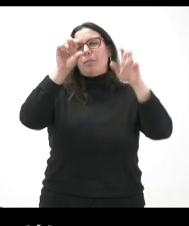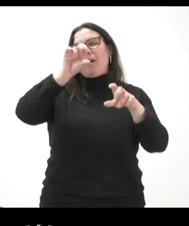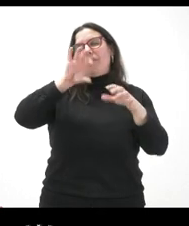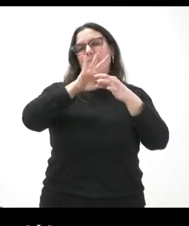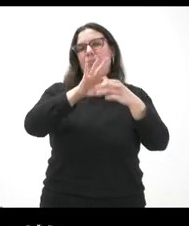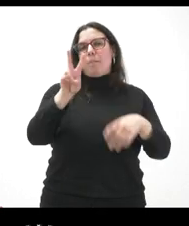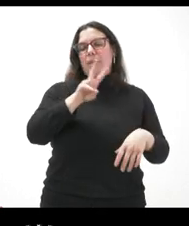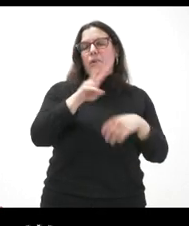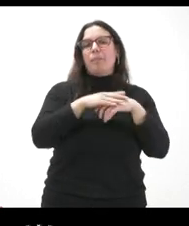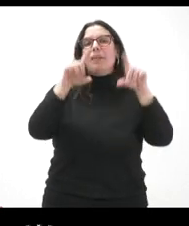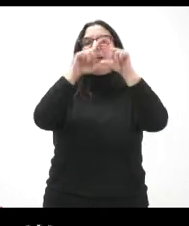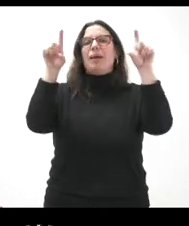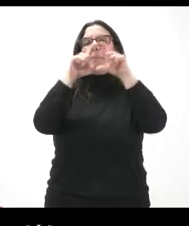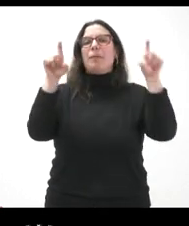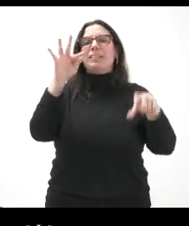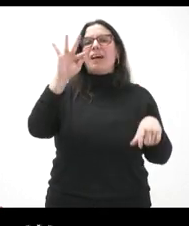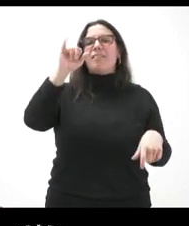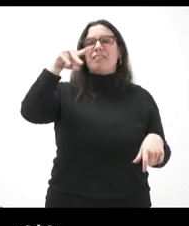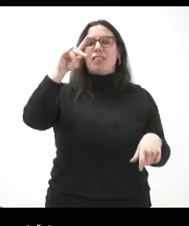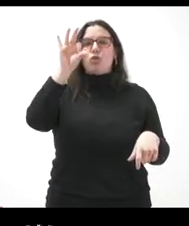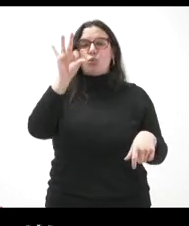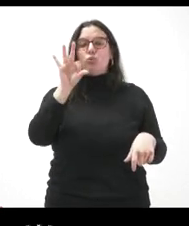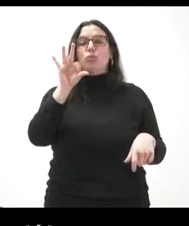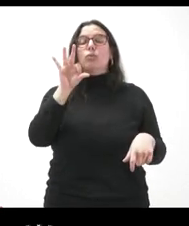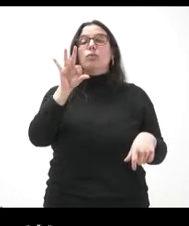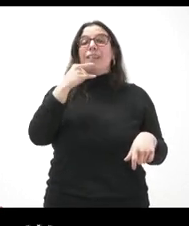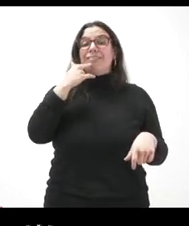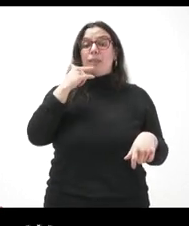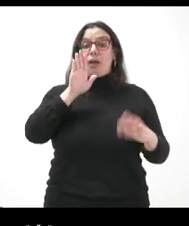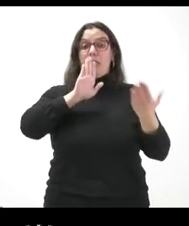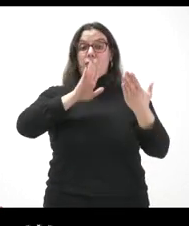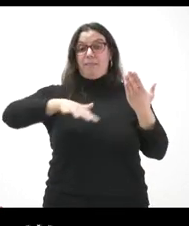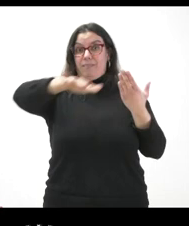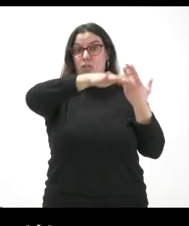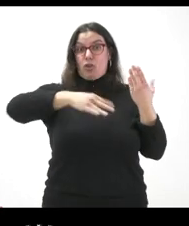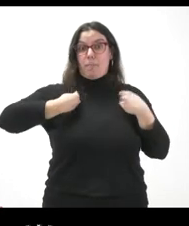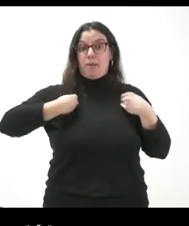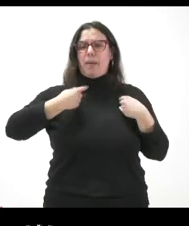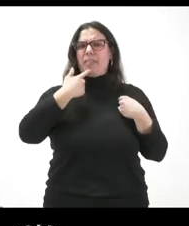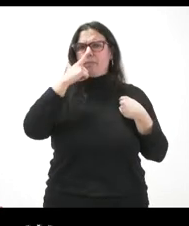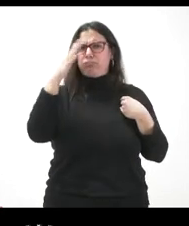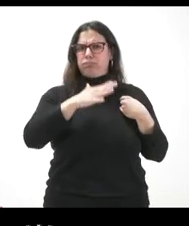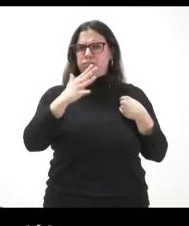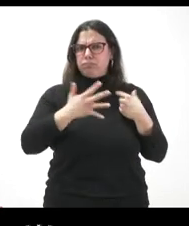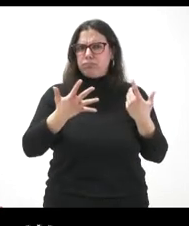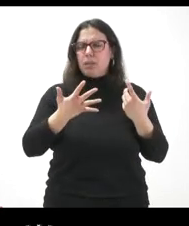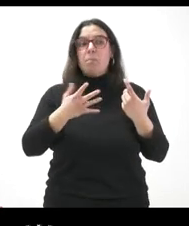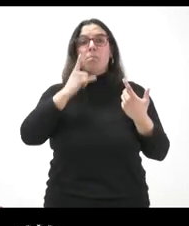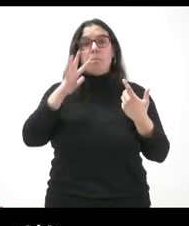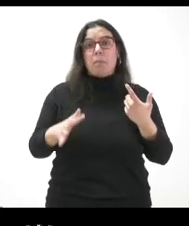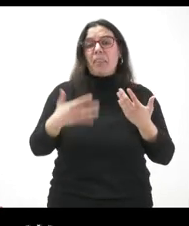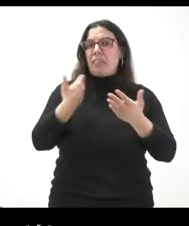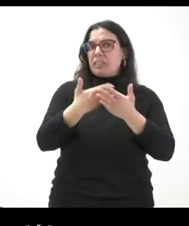empresa Findus. Los vecinos que están por esa zona se quejan de los malos olores. Parece que tiene todo en regla en cuanto al